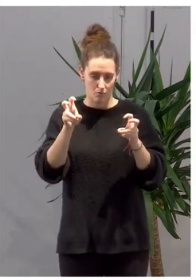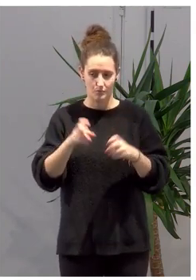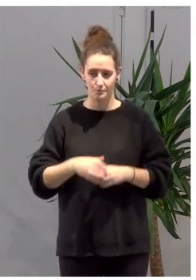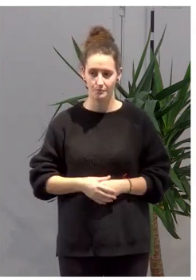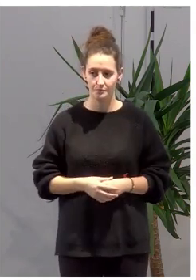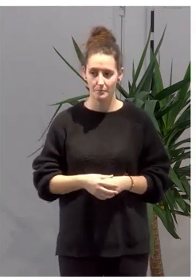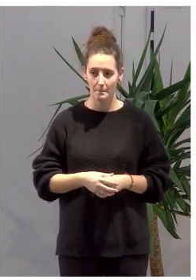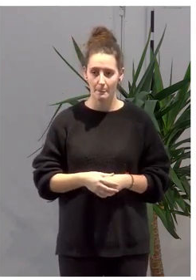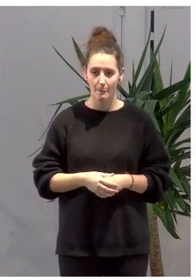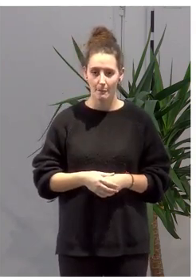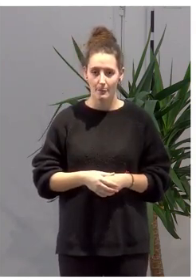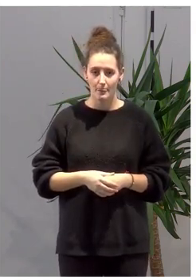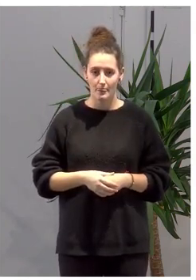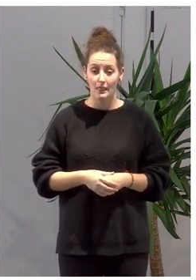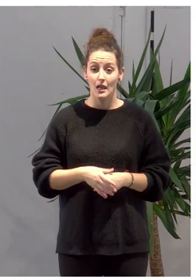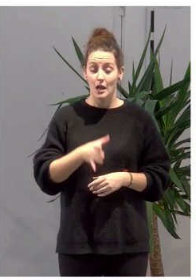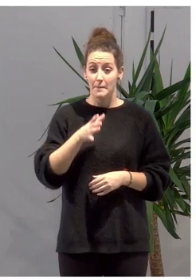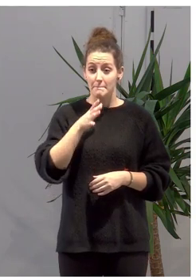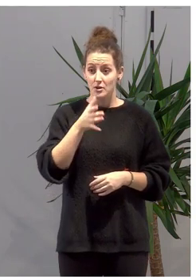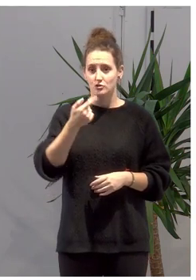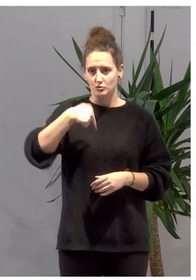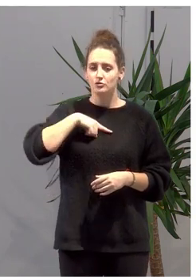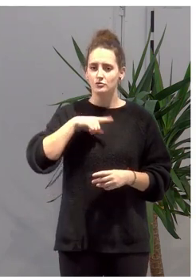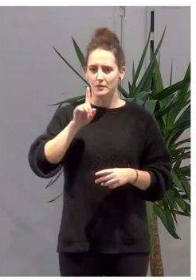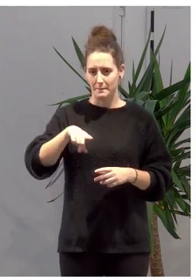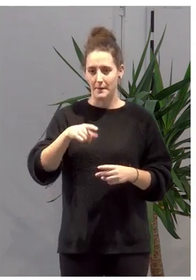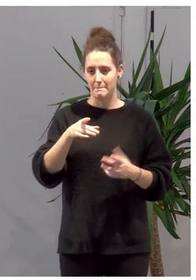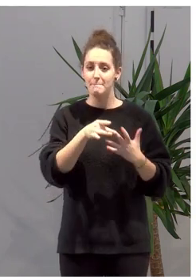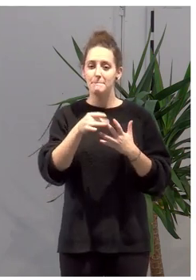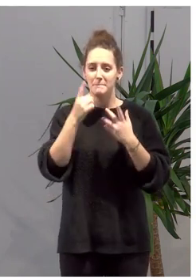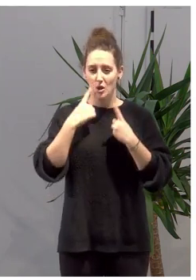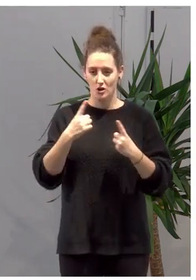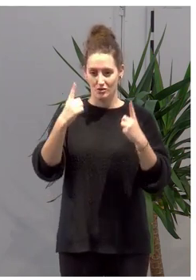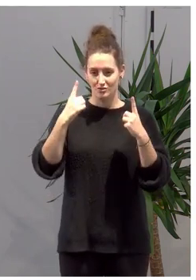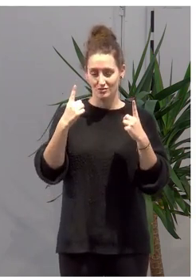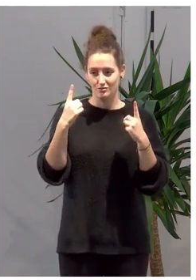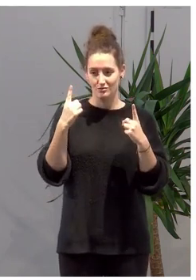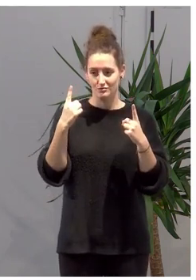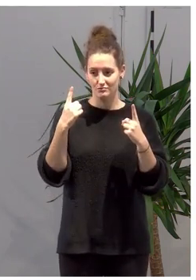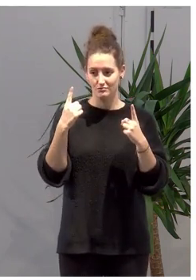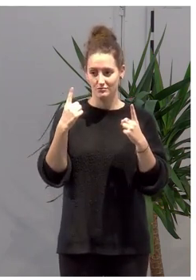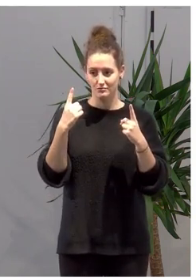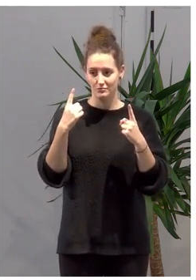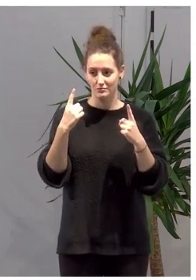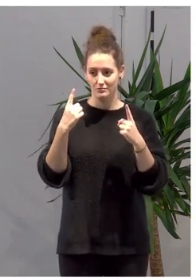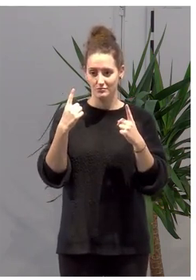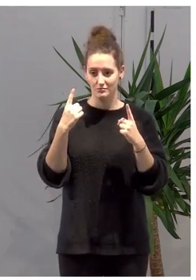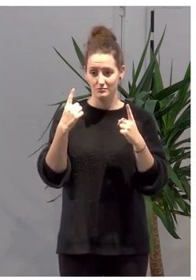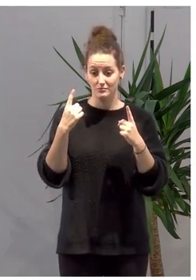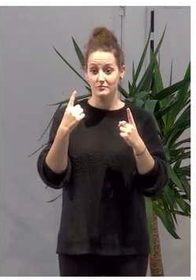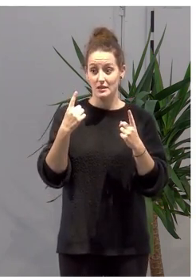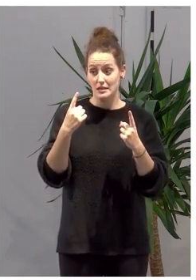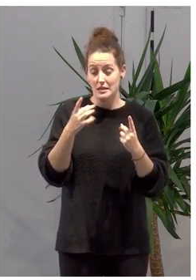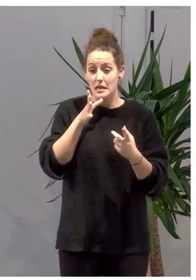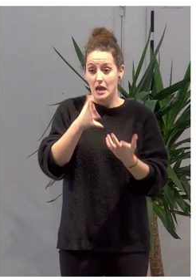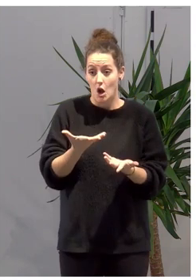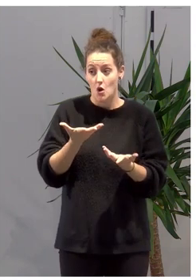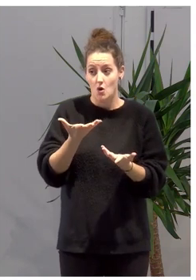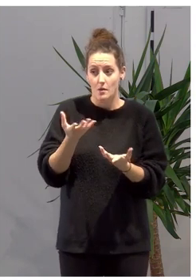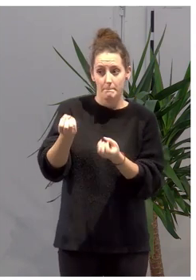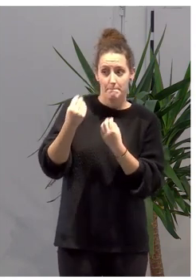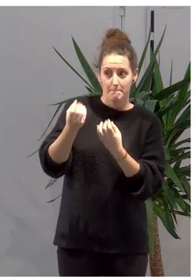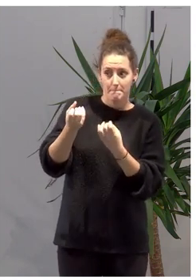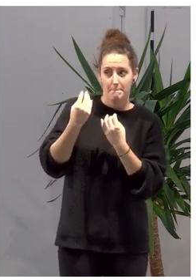Yo creo que, en este caso, también somos pioneros y, bueno, pues ahora, a partir de lo que nos cuenten, pues